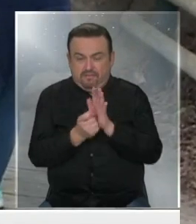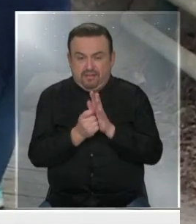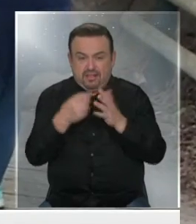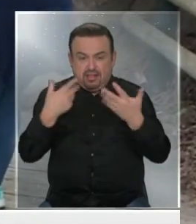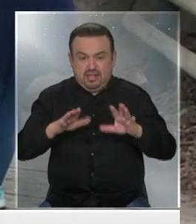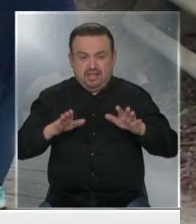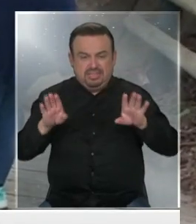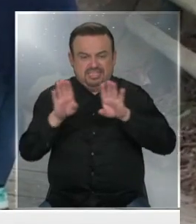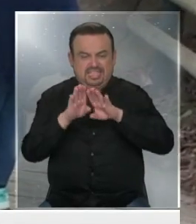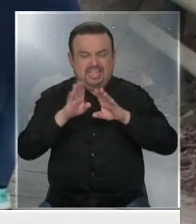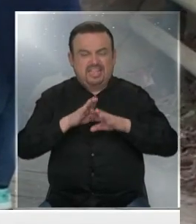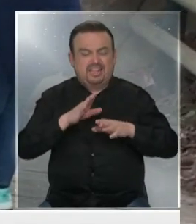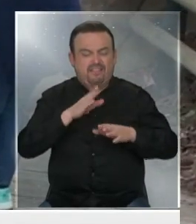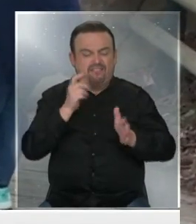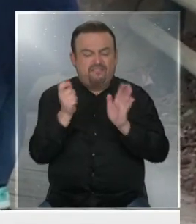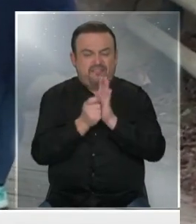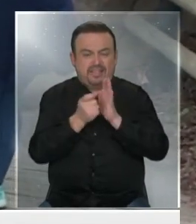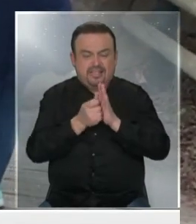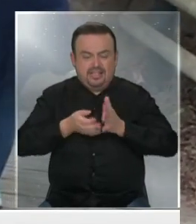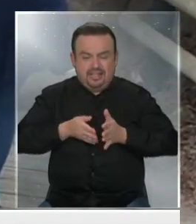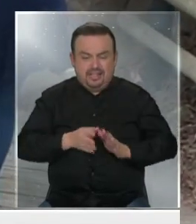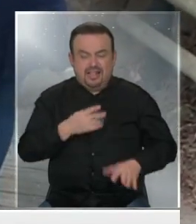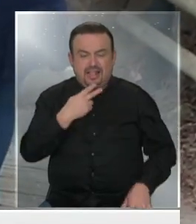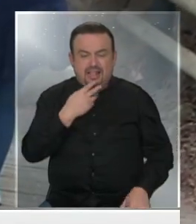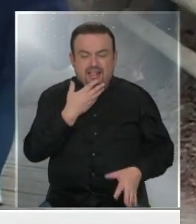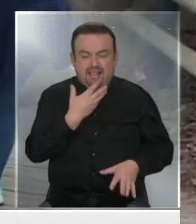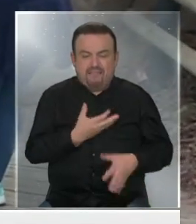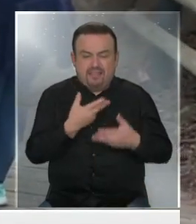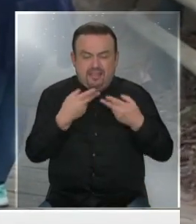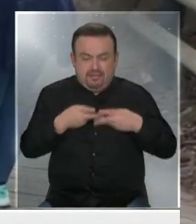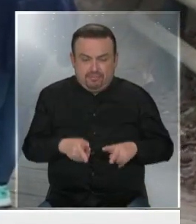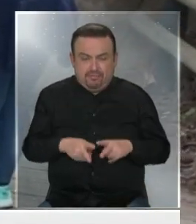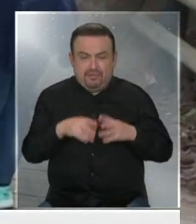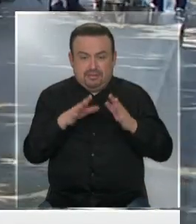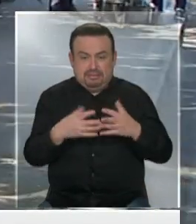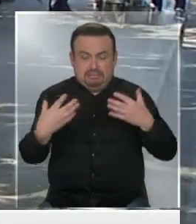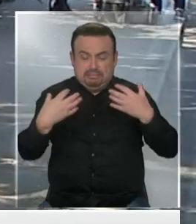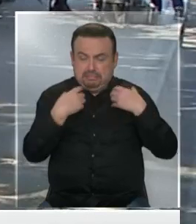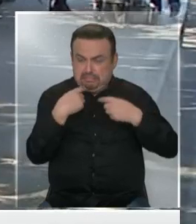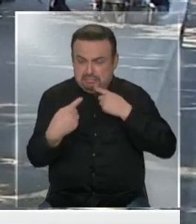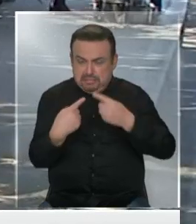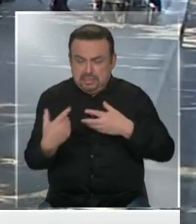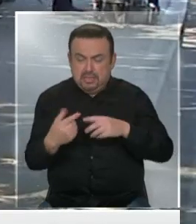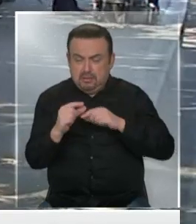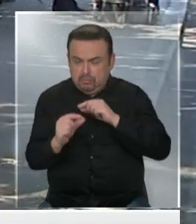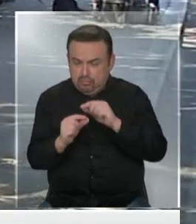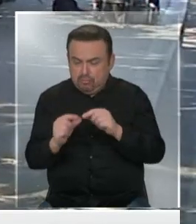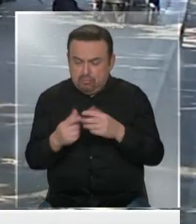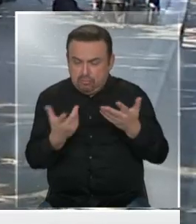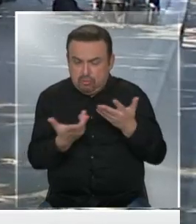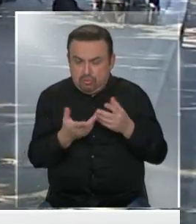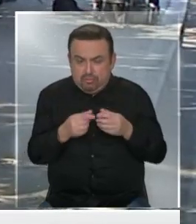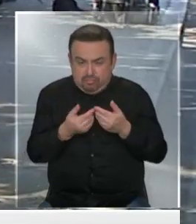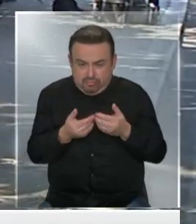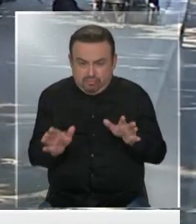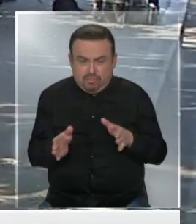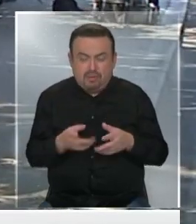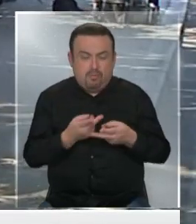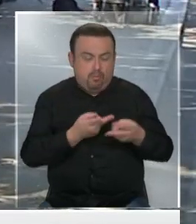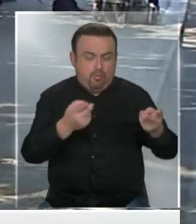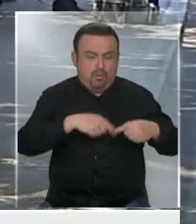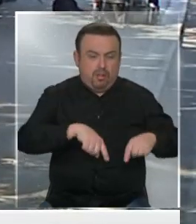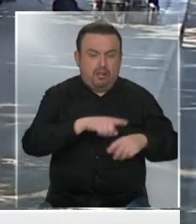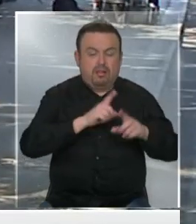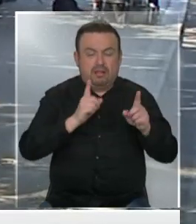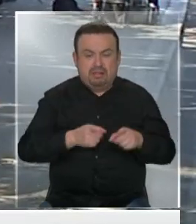Navidad. Y según los funcionarios del zoológico, ellos obviamente quieren ser responsables, van paso a paso con esta reapertura al público,